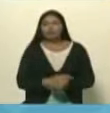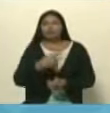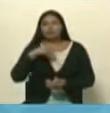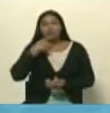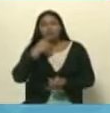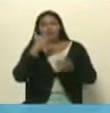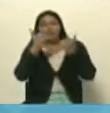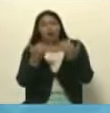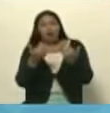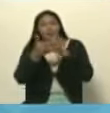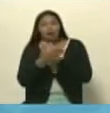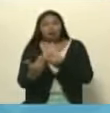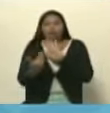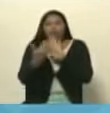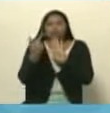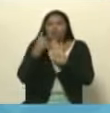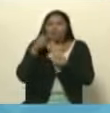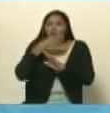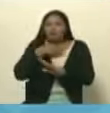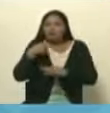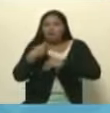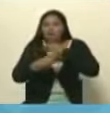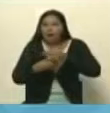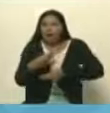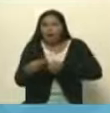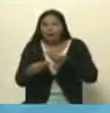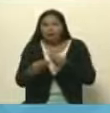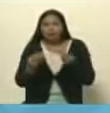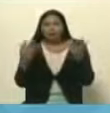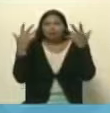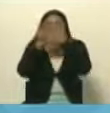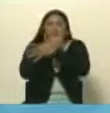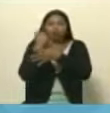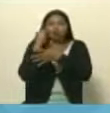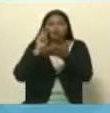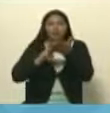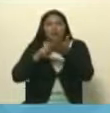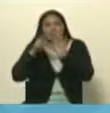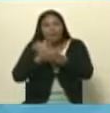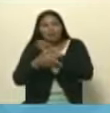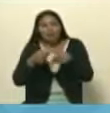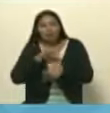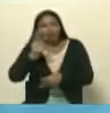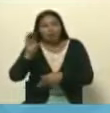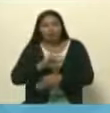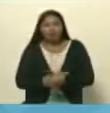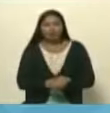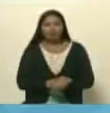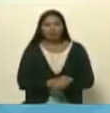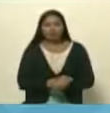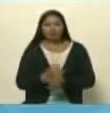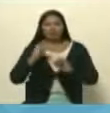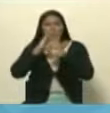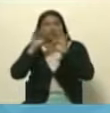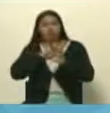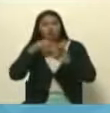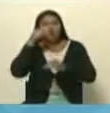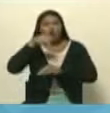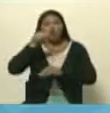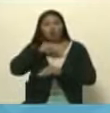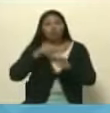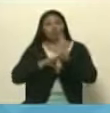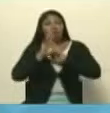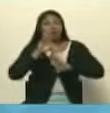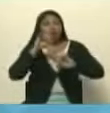atrevida lograron los medios de comunicación invisibilizar lo que realmente ocurría en nuestro país? Es parte de lo que hoy nosotros vamos a estar